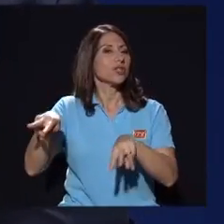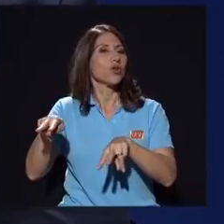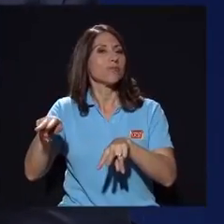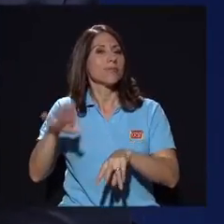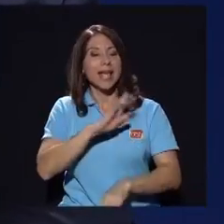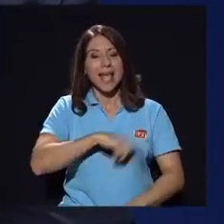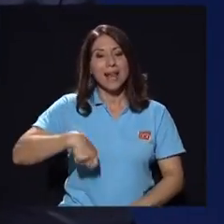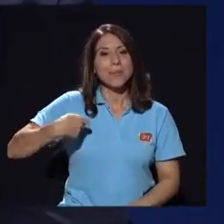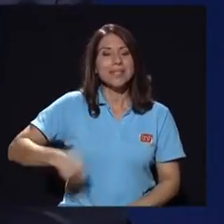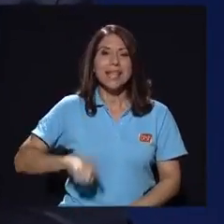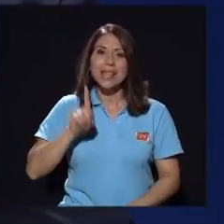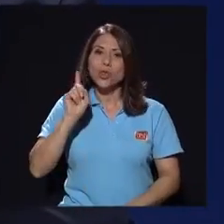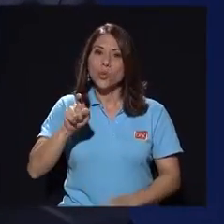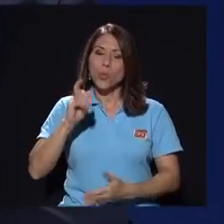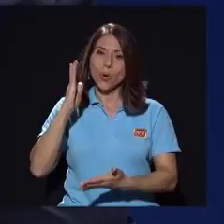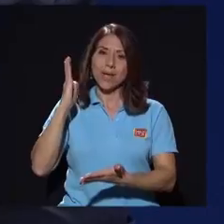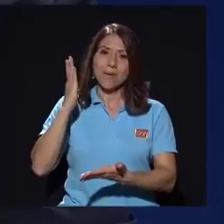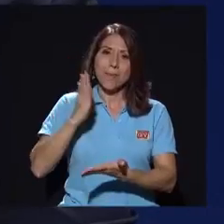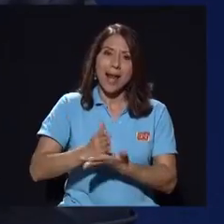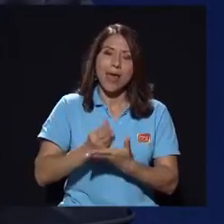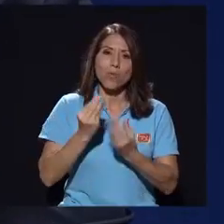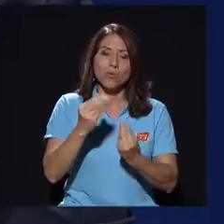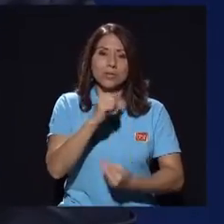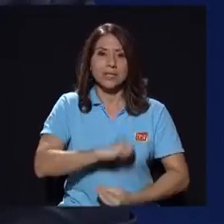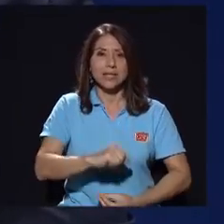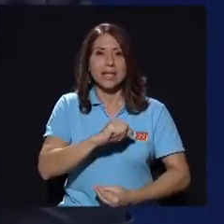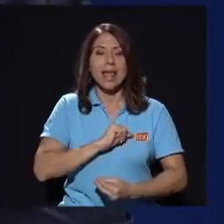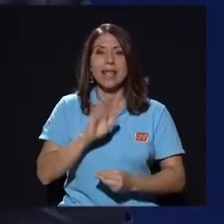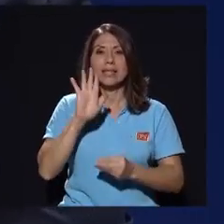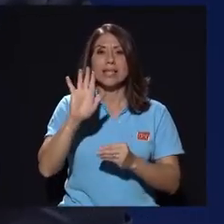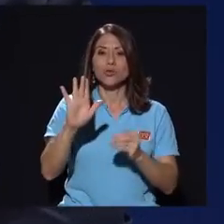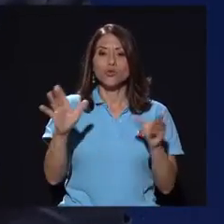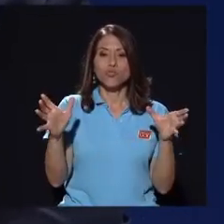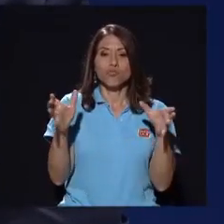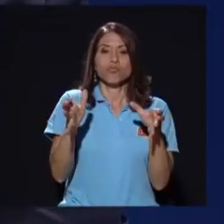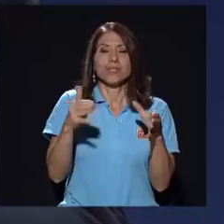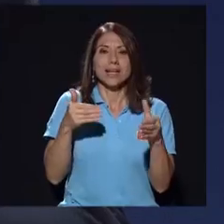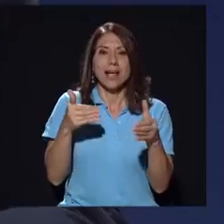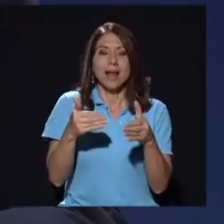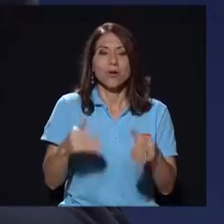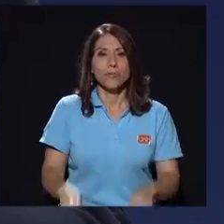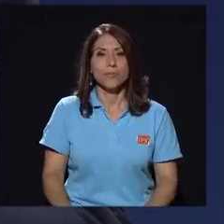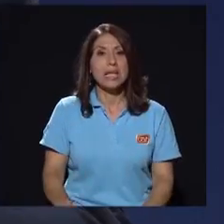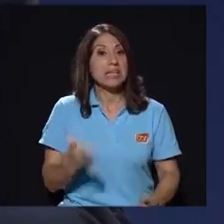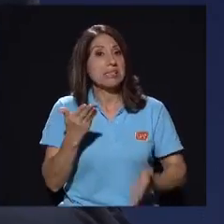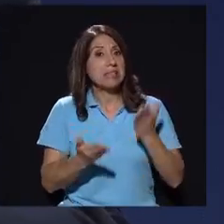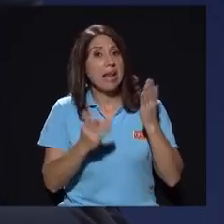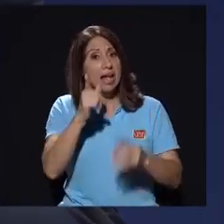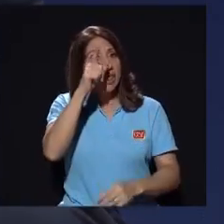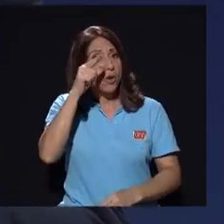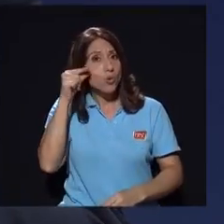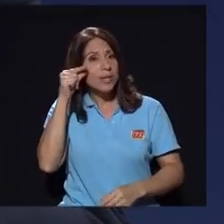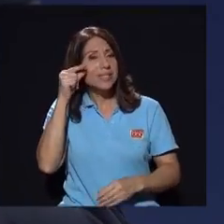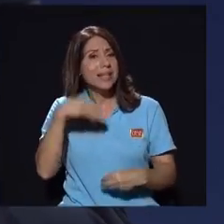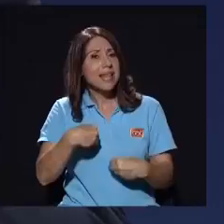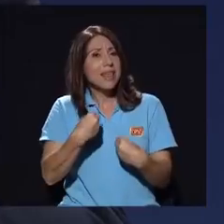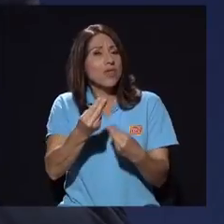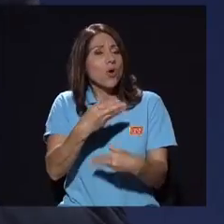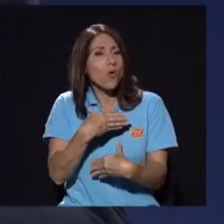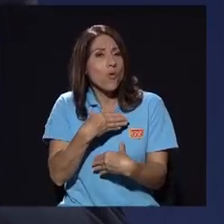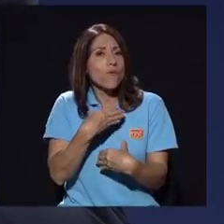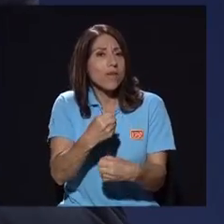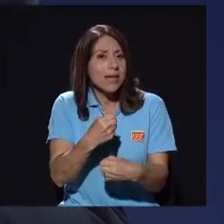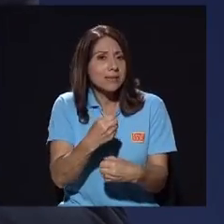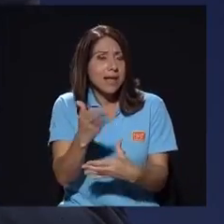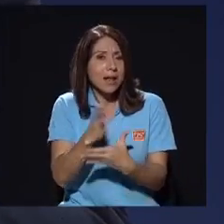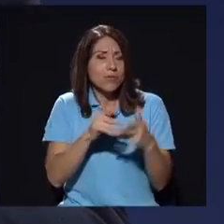tuvo que haber parado muchas actitudes de sus de sus círculos cercanos ¿será que don Luis le dio digamos la confianza a algunas personas